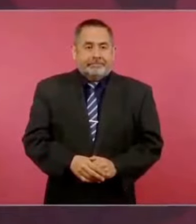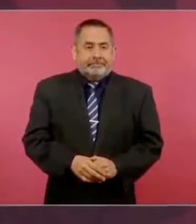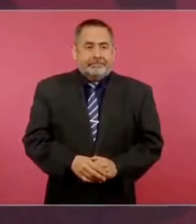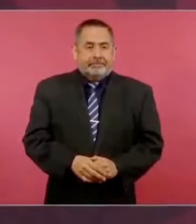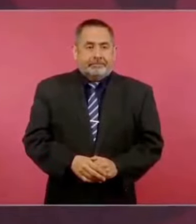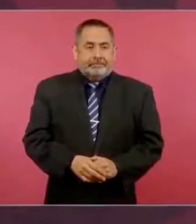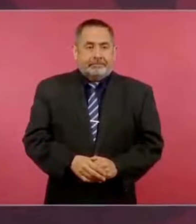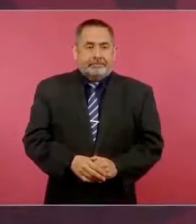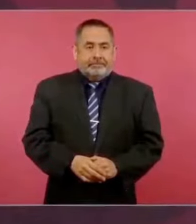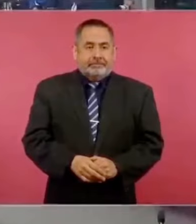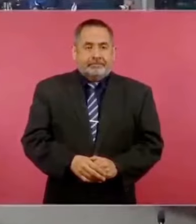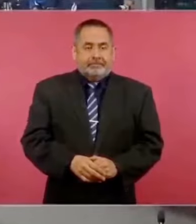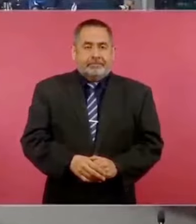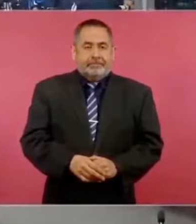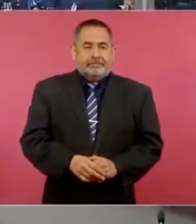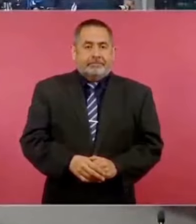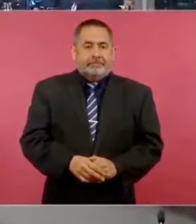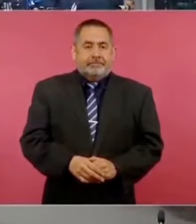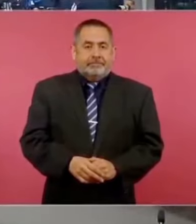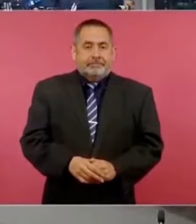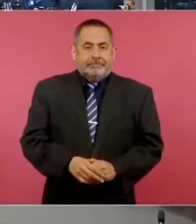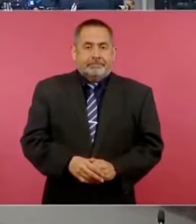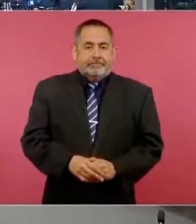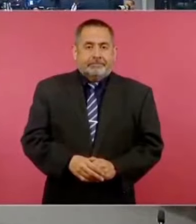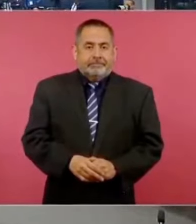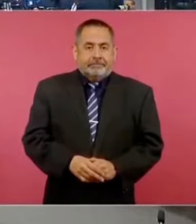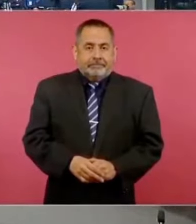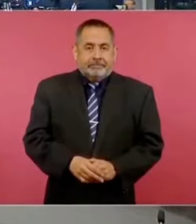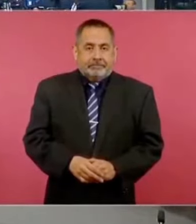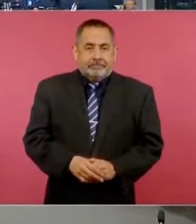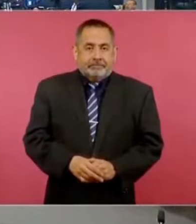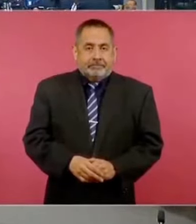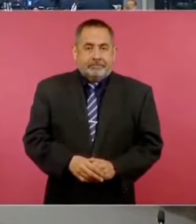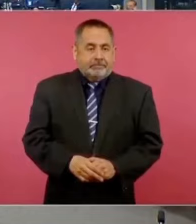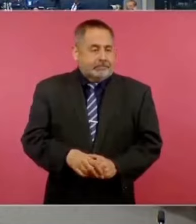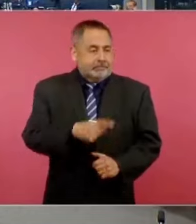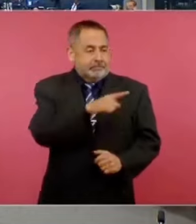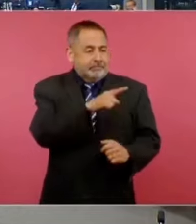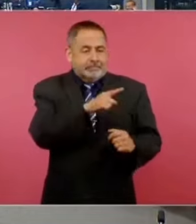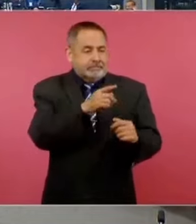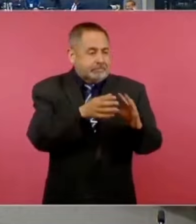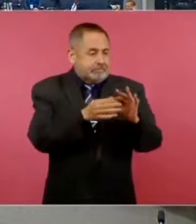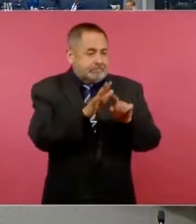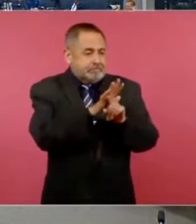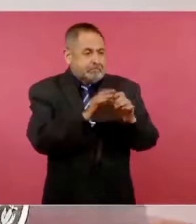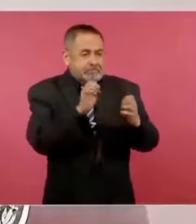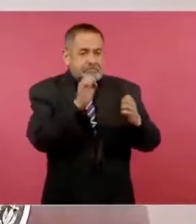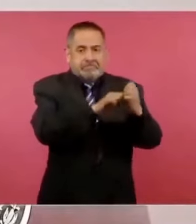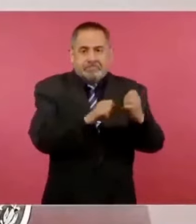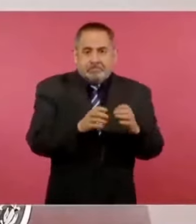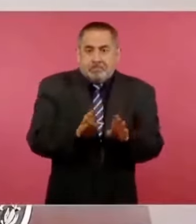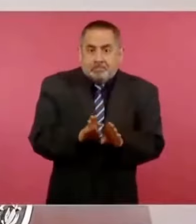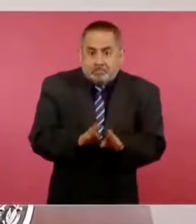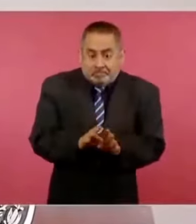los engañó. Me engañó no sé cómo